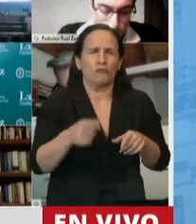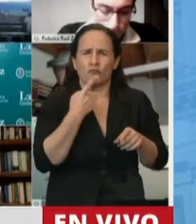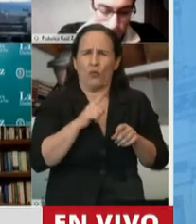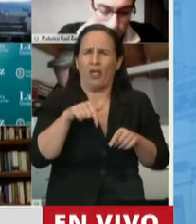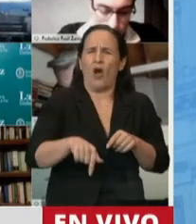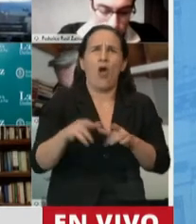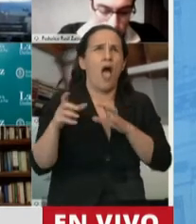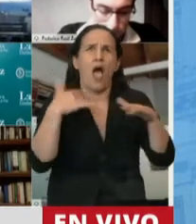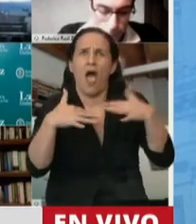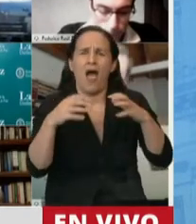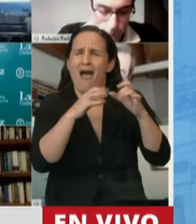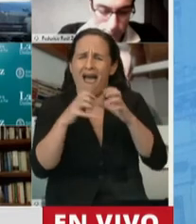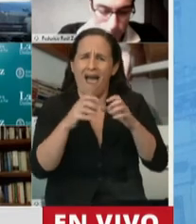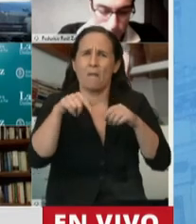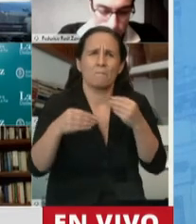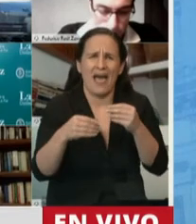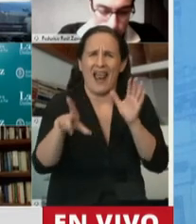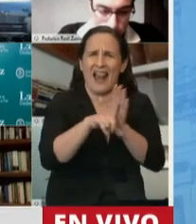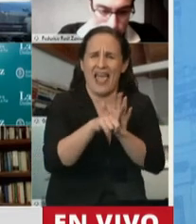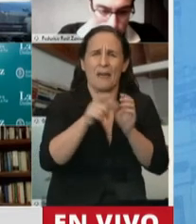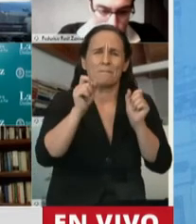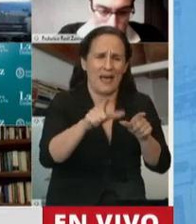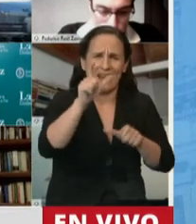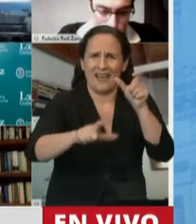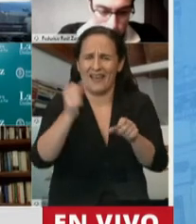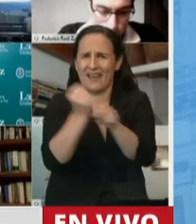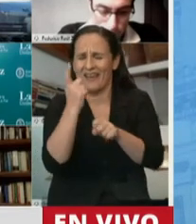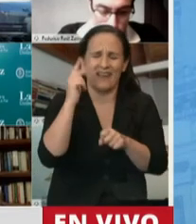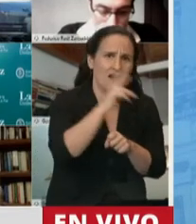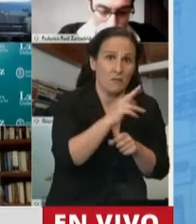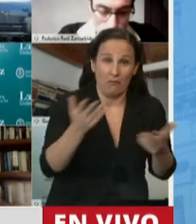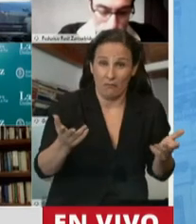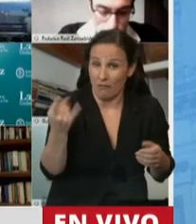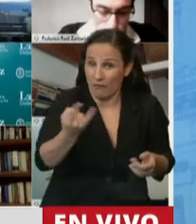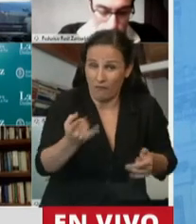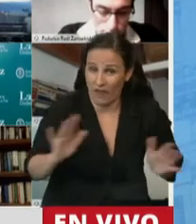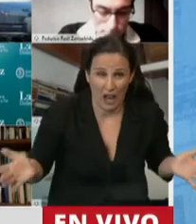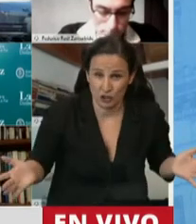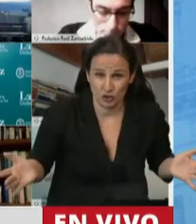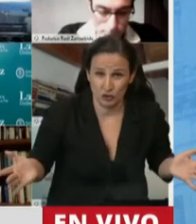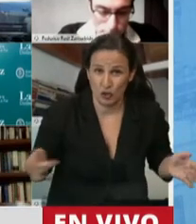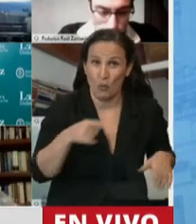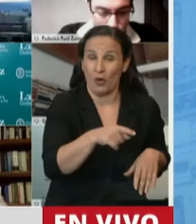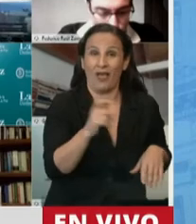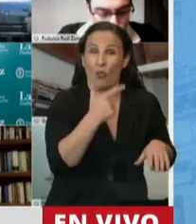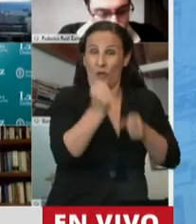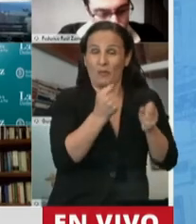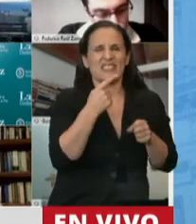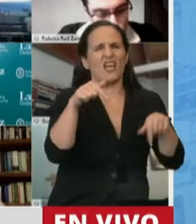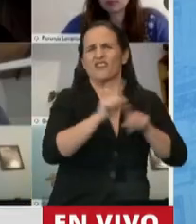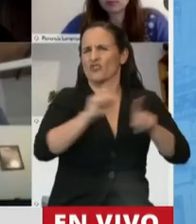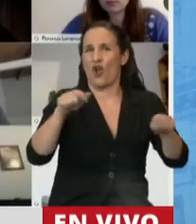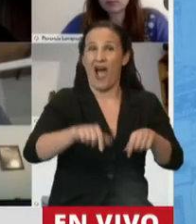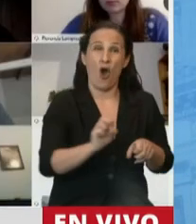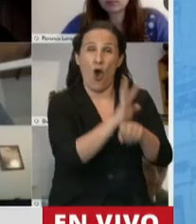y beneficiar a trabajadoras, trabajadores, es falso. Es falso porque las patronales vinieron y dijeron no, esto no se puede aplicar en la